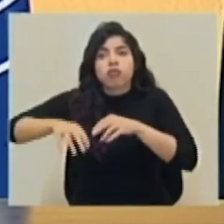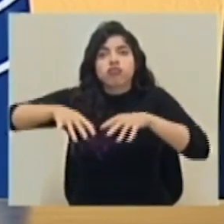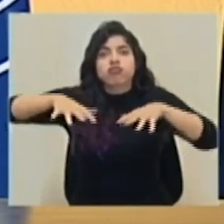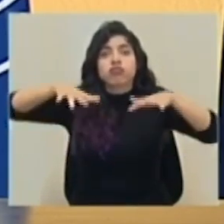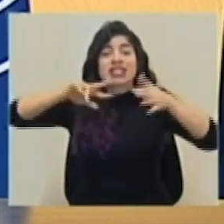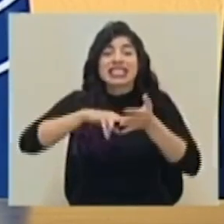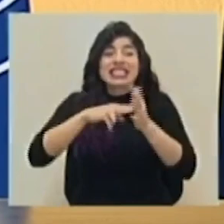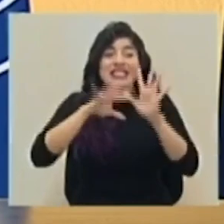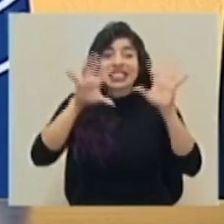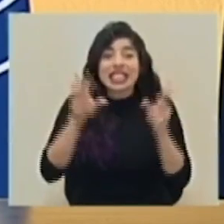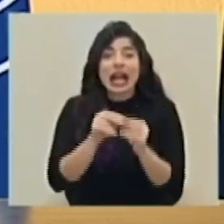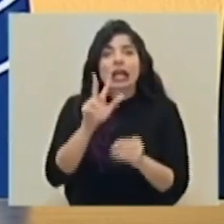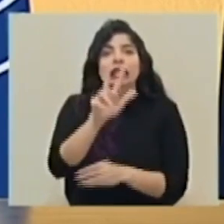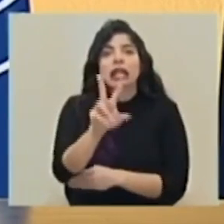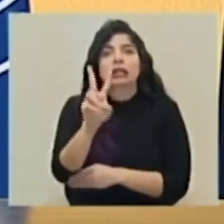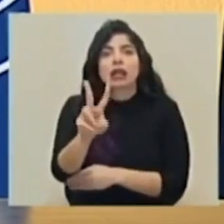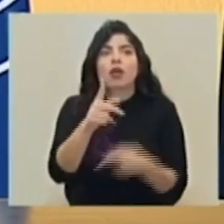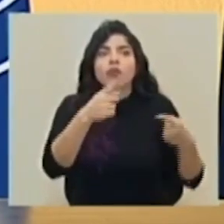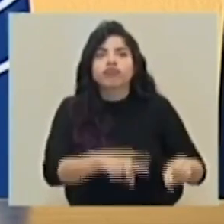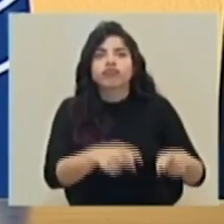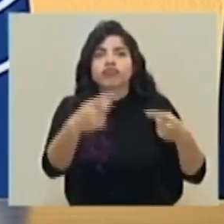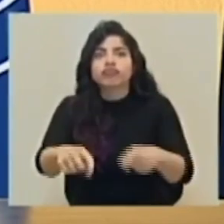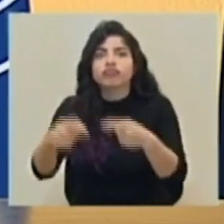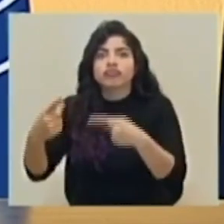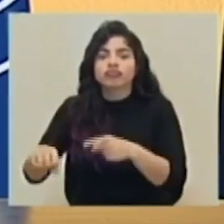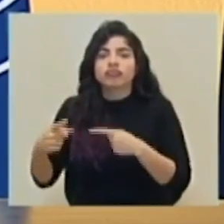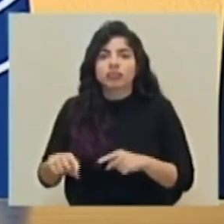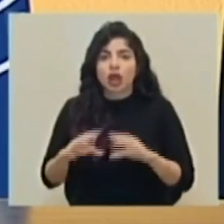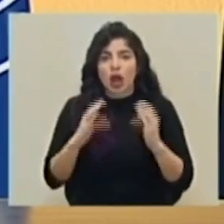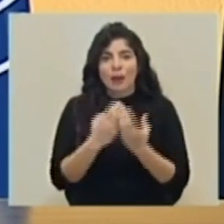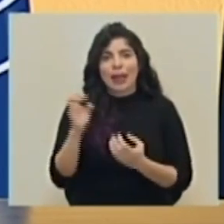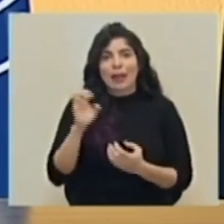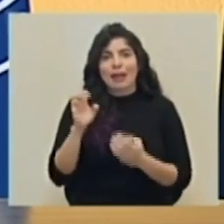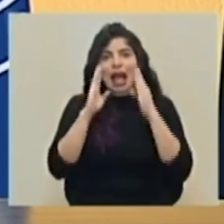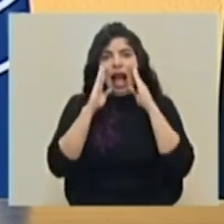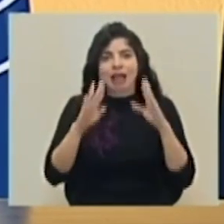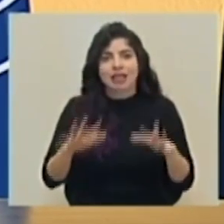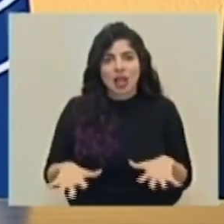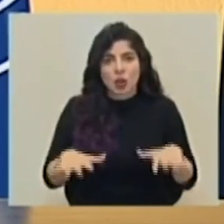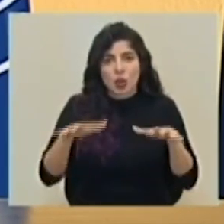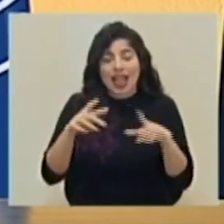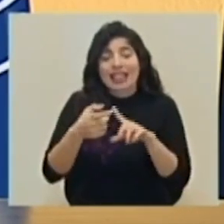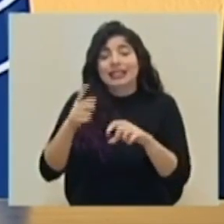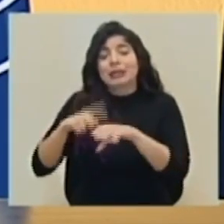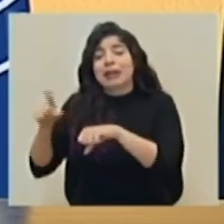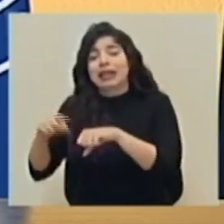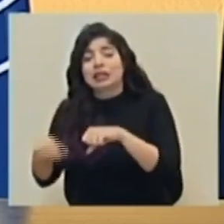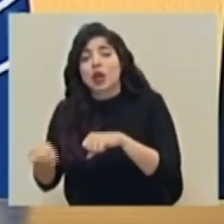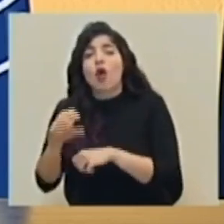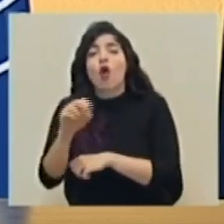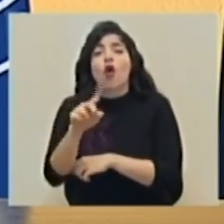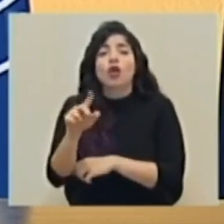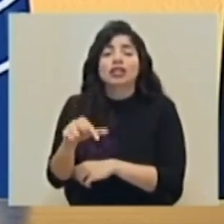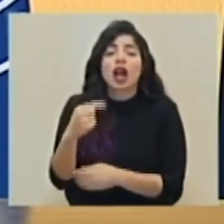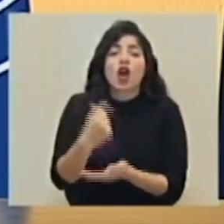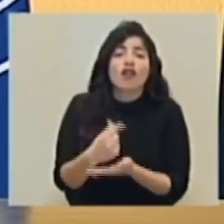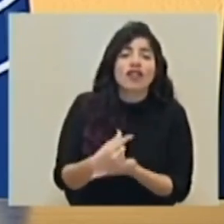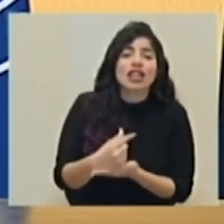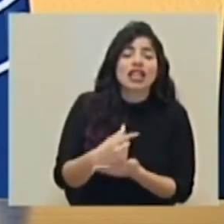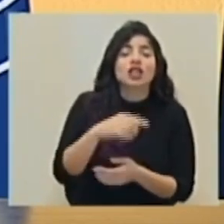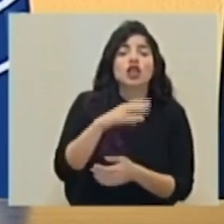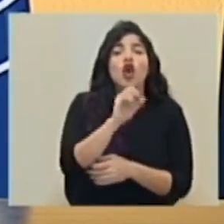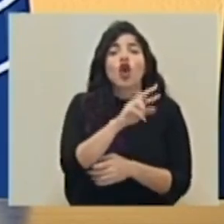ayer 32 eventos por inundación, desde Pérez Celedón, Osa, Golfito, Corredores,